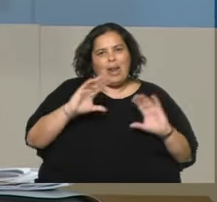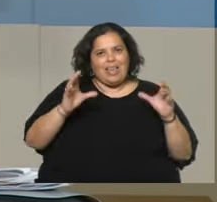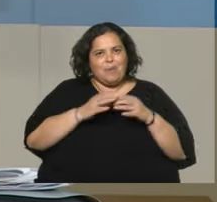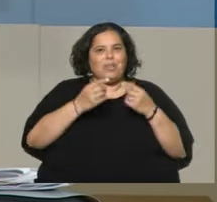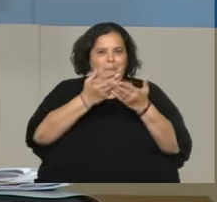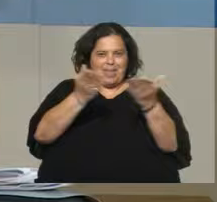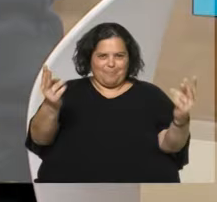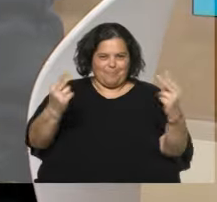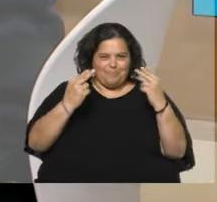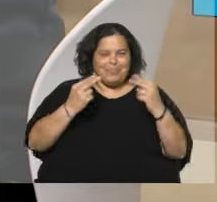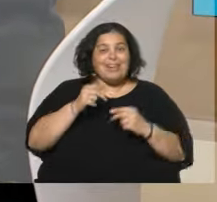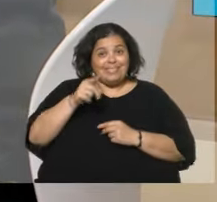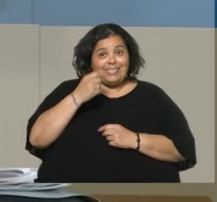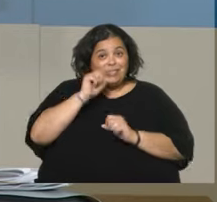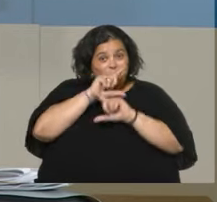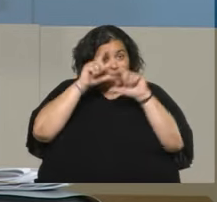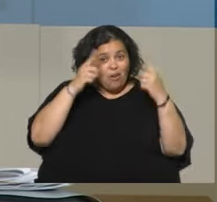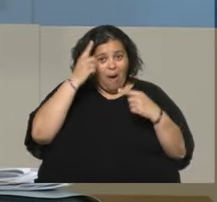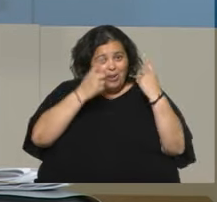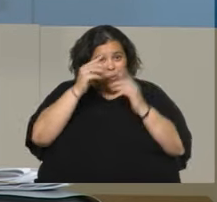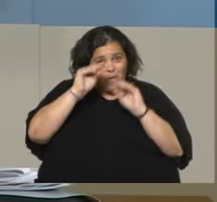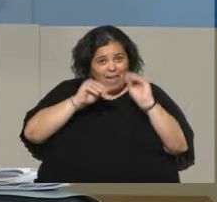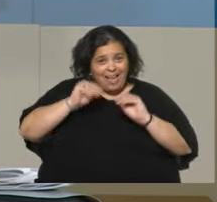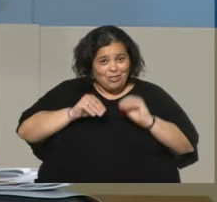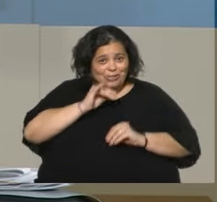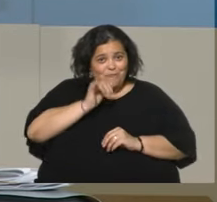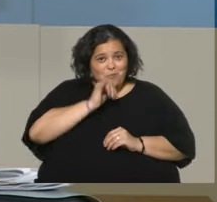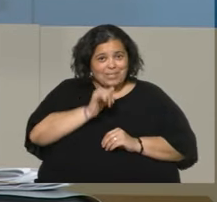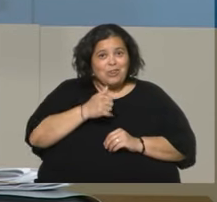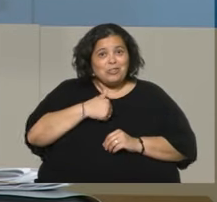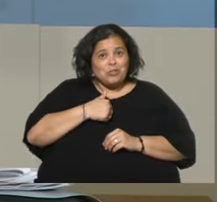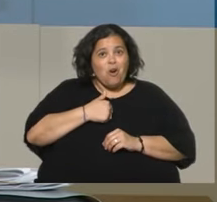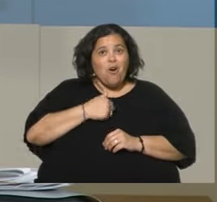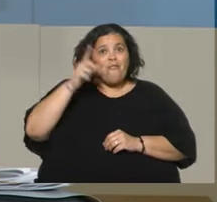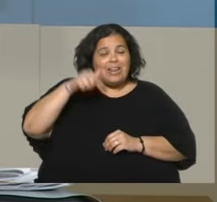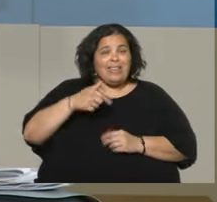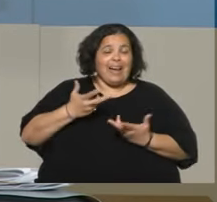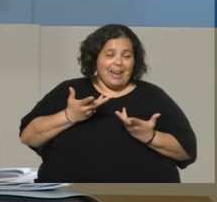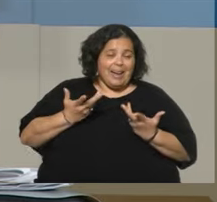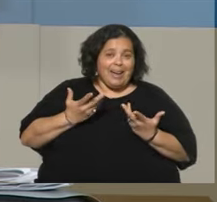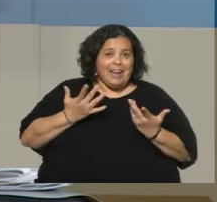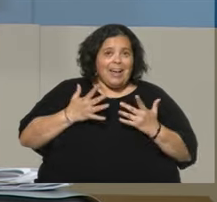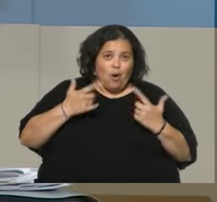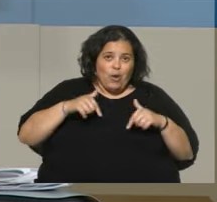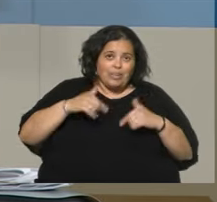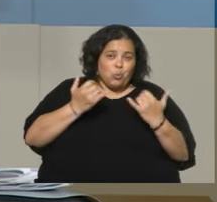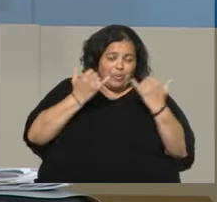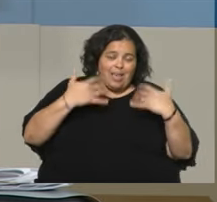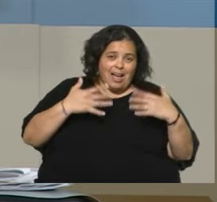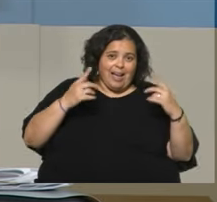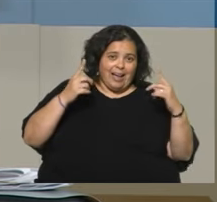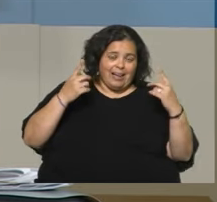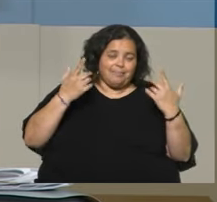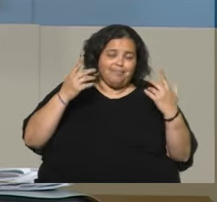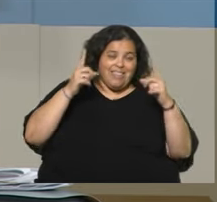audiencia de este canal. Se sorprendió con algunos datos que había ahí. Sí, la verdad que venía a preparar. Es un día hoy muy especial, duro, removedor para